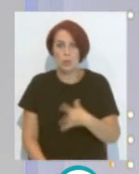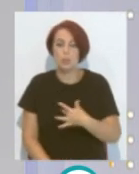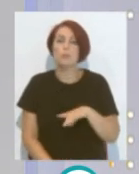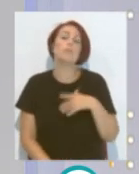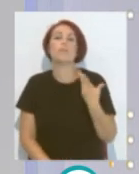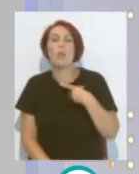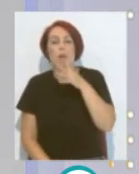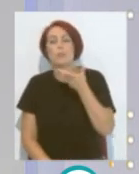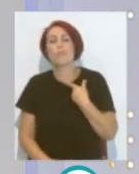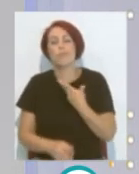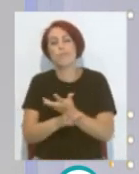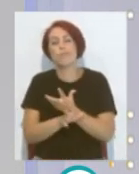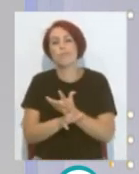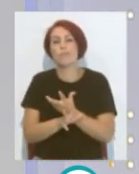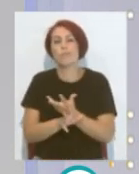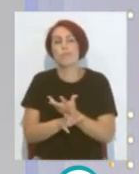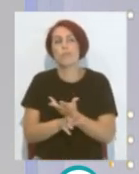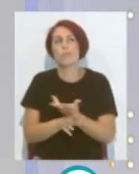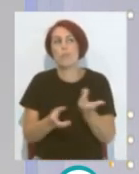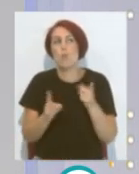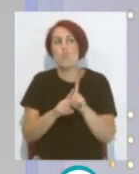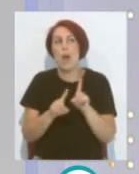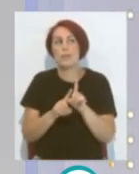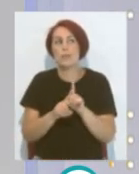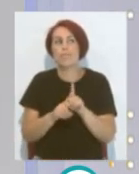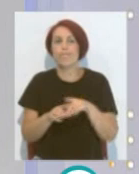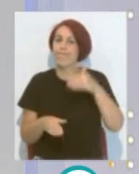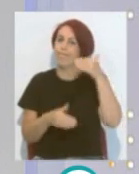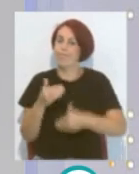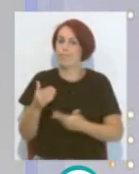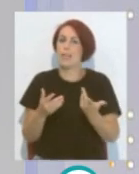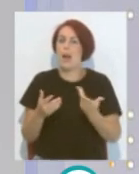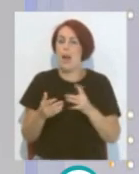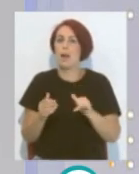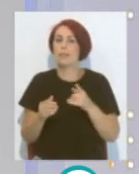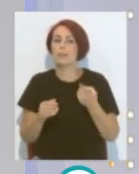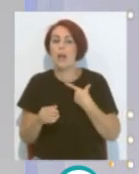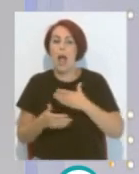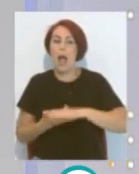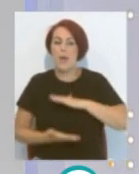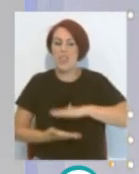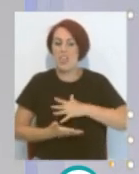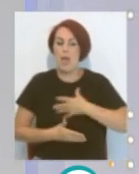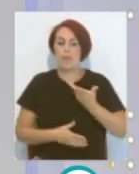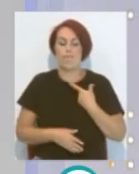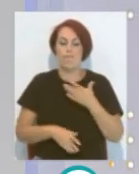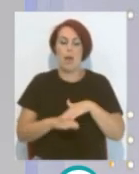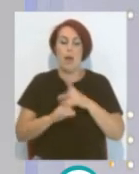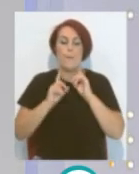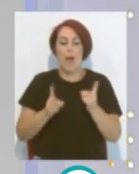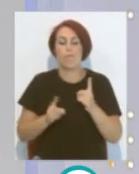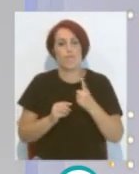día de hoy los jugadores están más encorsetados Y tienen menos capacidad de decisión sobre el terreno de juego Quizás